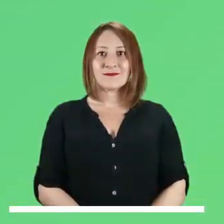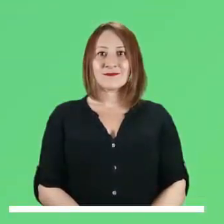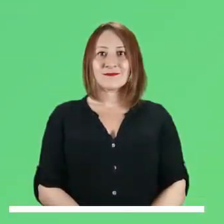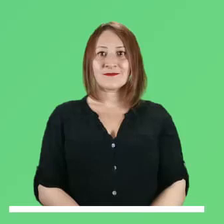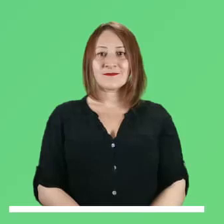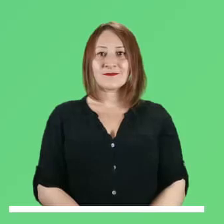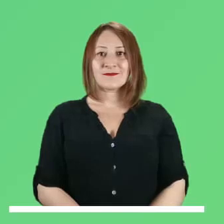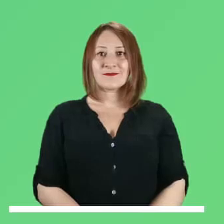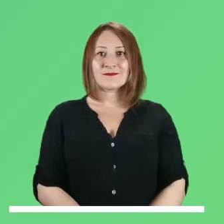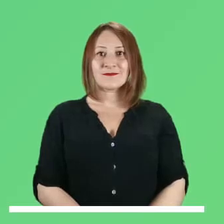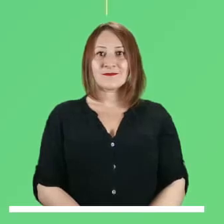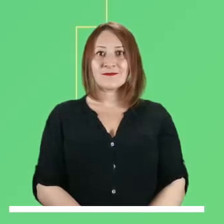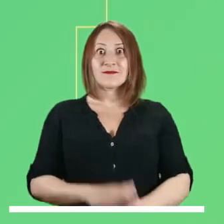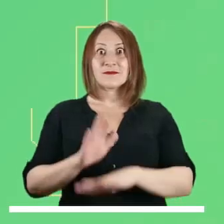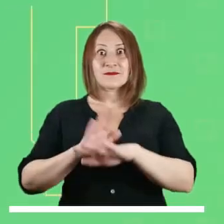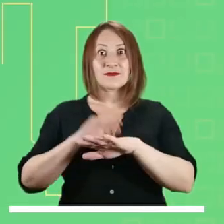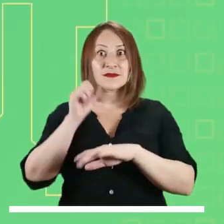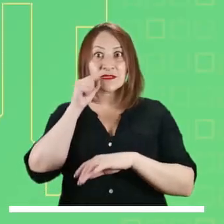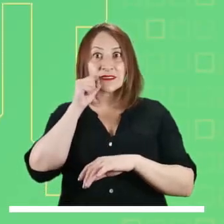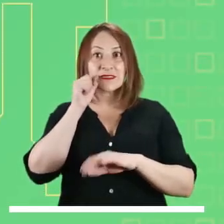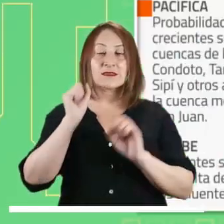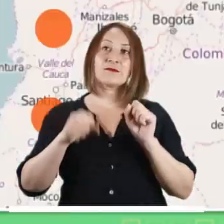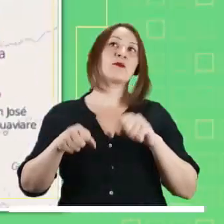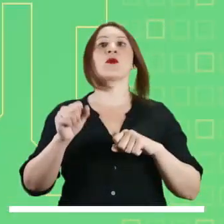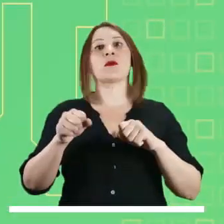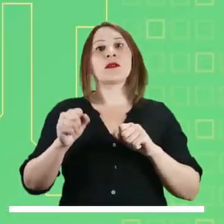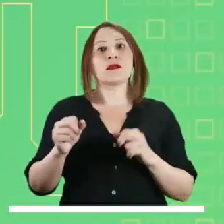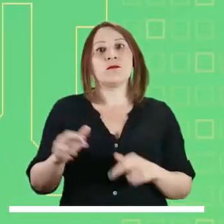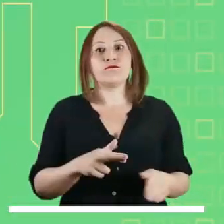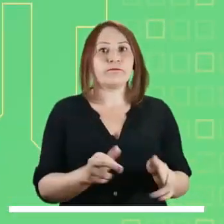Veamos ahora las alertas que se encuentran activas.